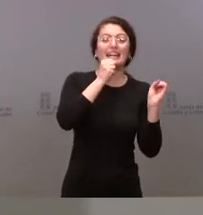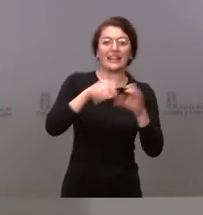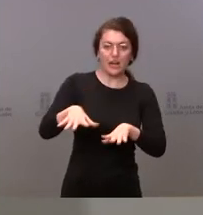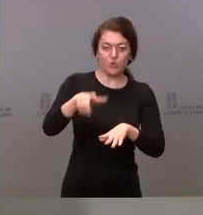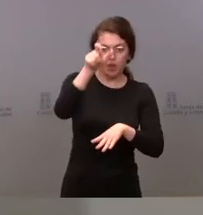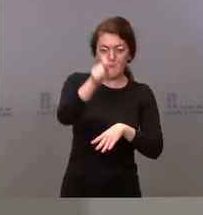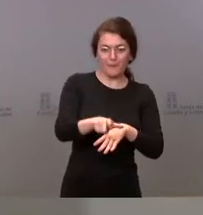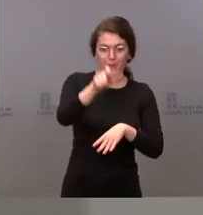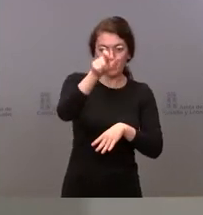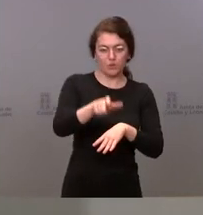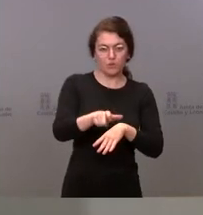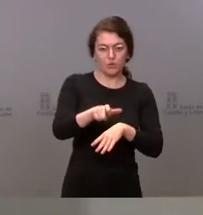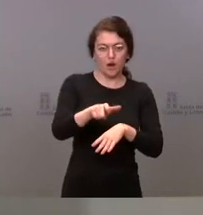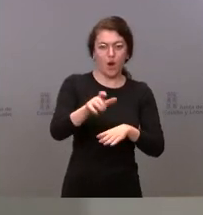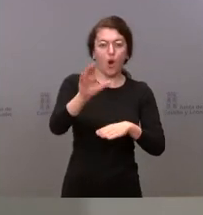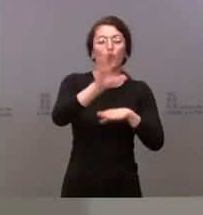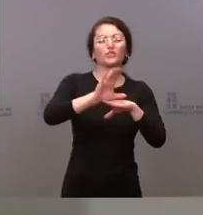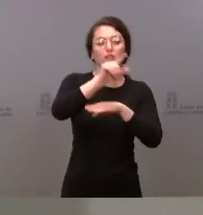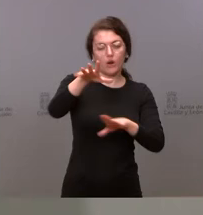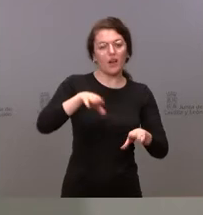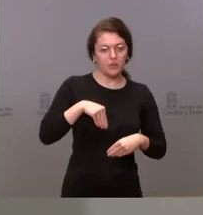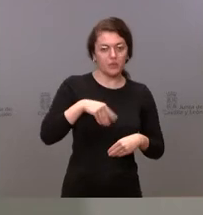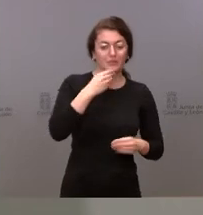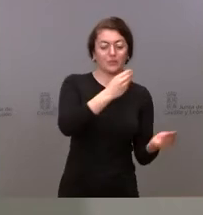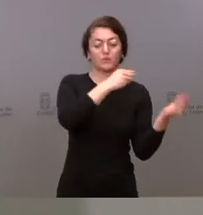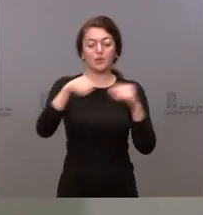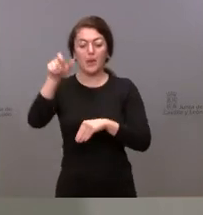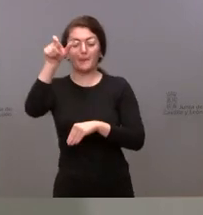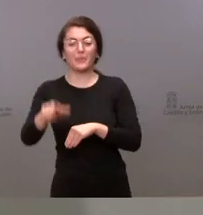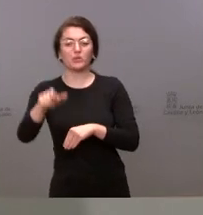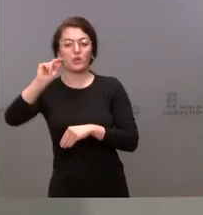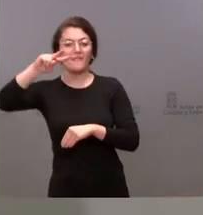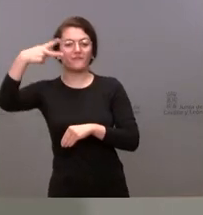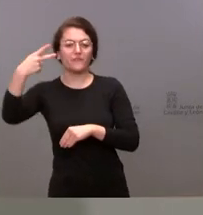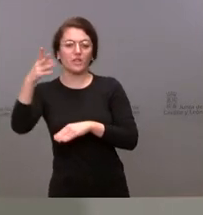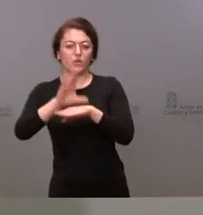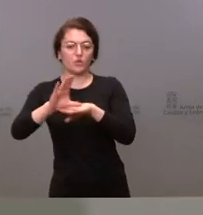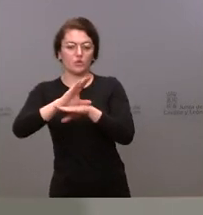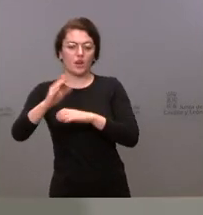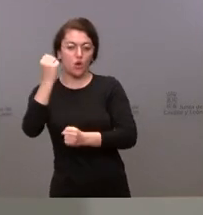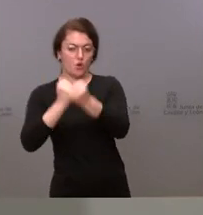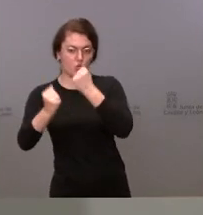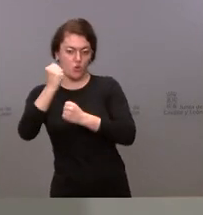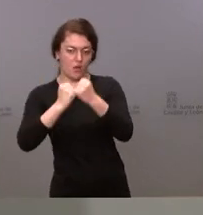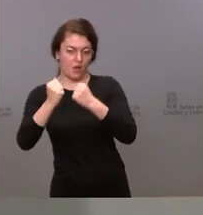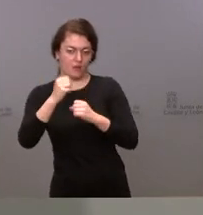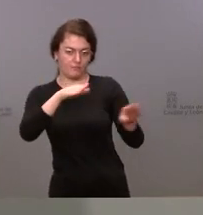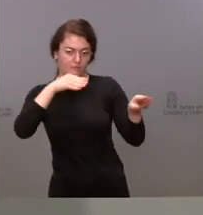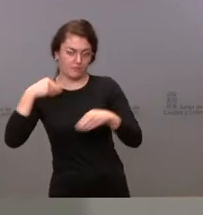Empleo y Diálogo Social, David Martín. Sus funciones serán asumidas por el Viceconsejero de Economía y Competitividad y se acepta también la renuncia